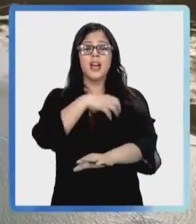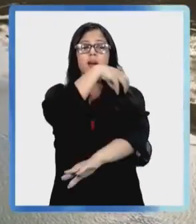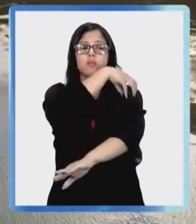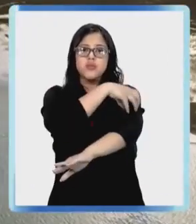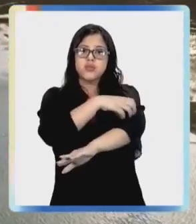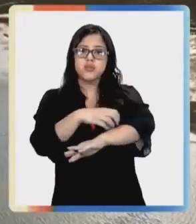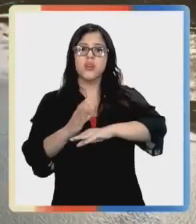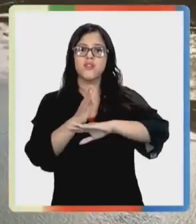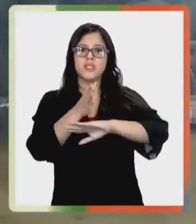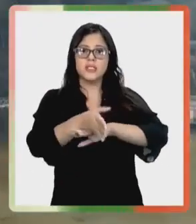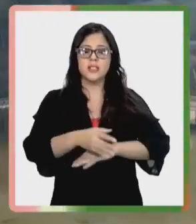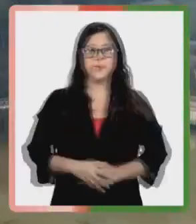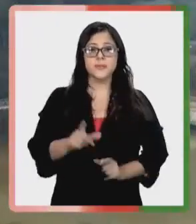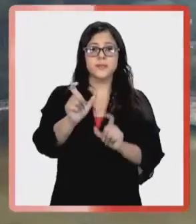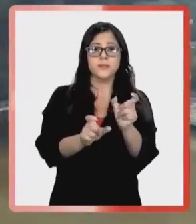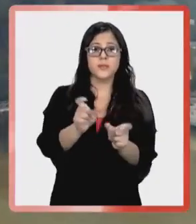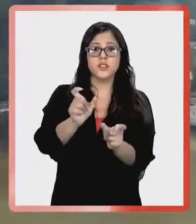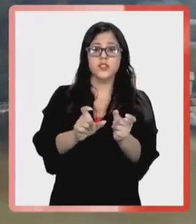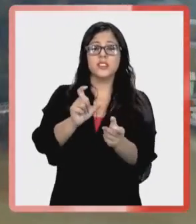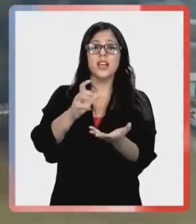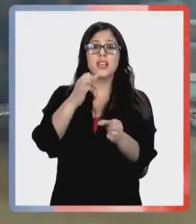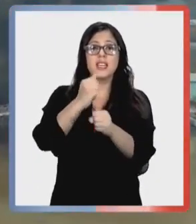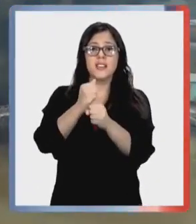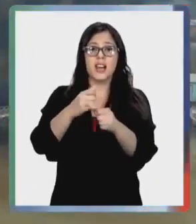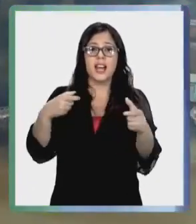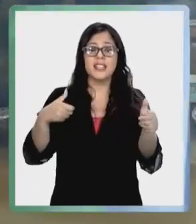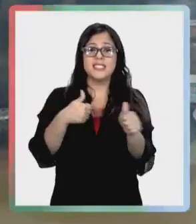recorrer todas las regiones de Chile.